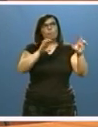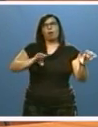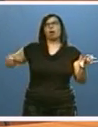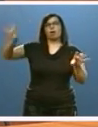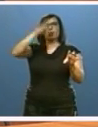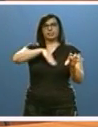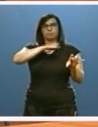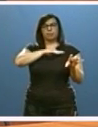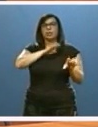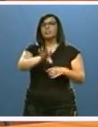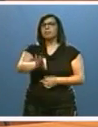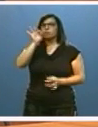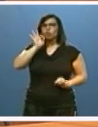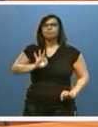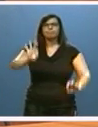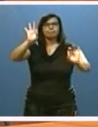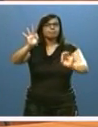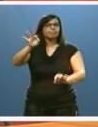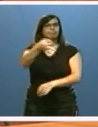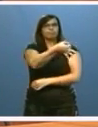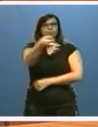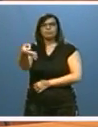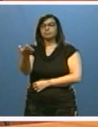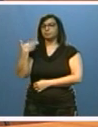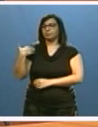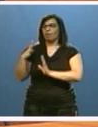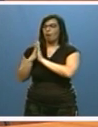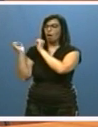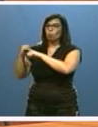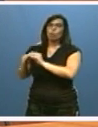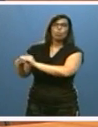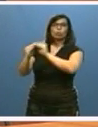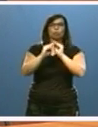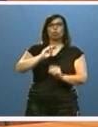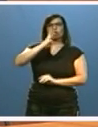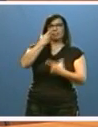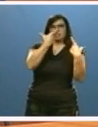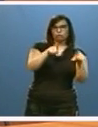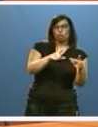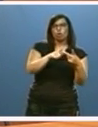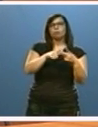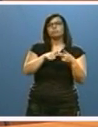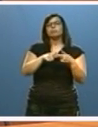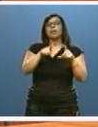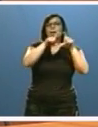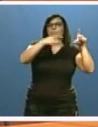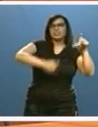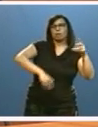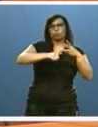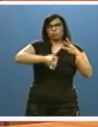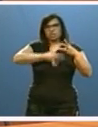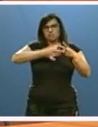Decisión especialmente acertada en su día fue la que tomamos entre todos, tercer sector, agentes del diálogo social,